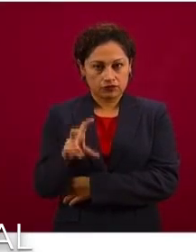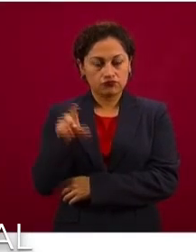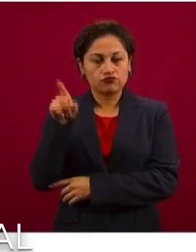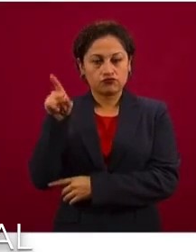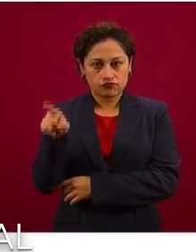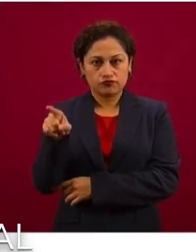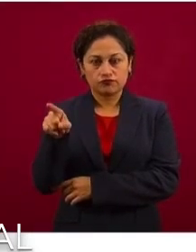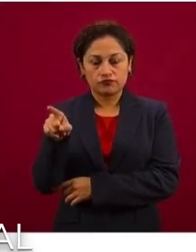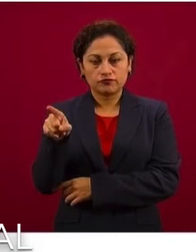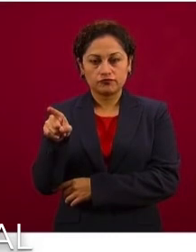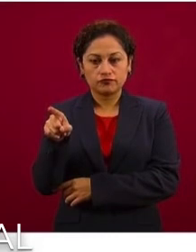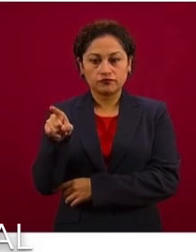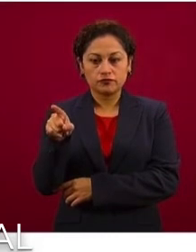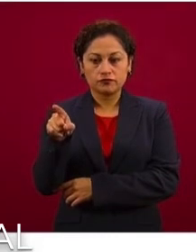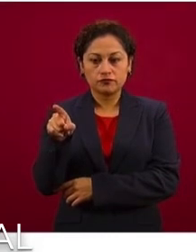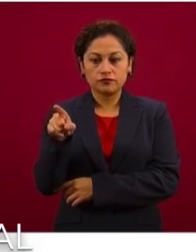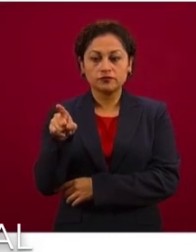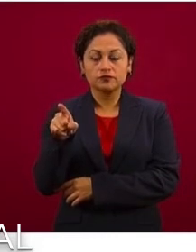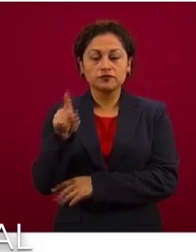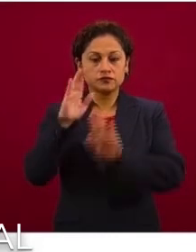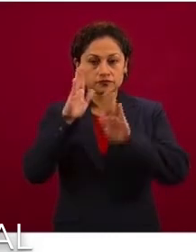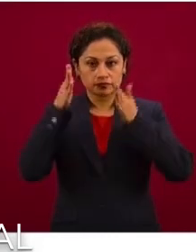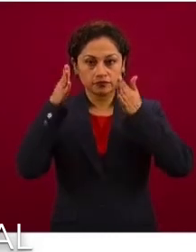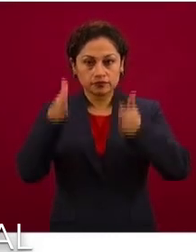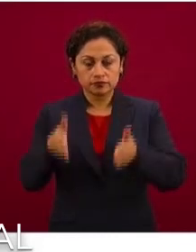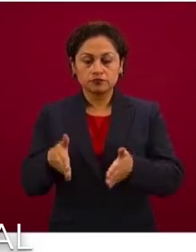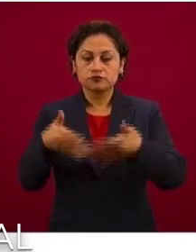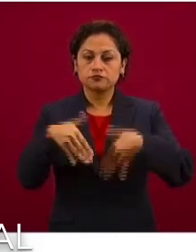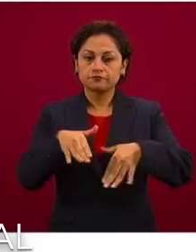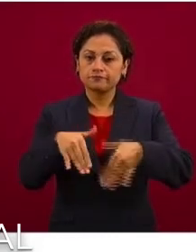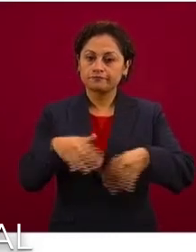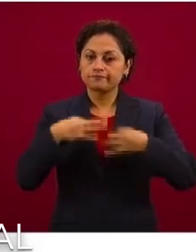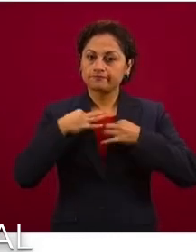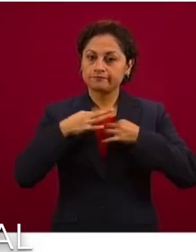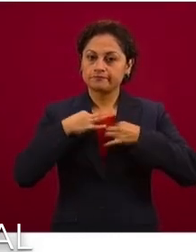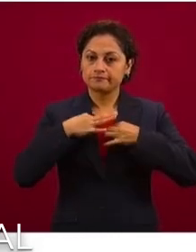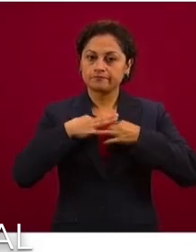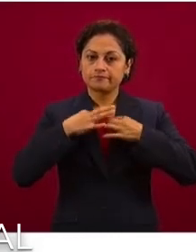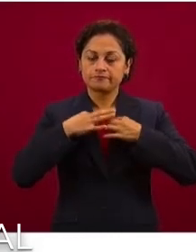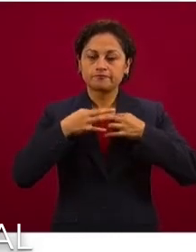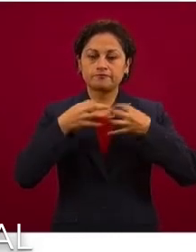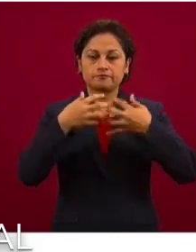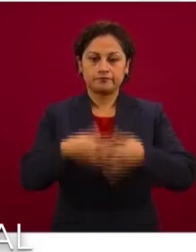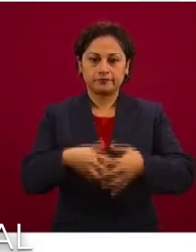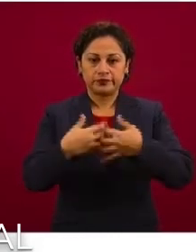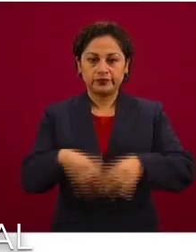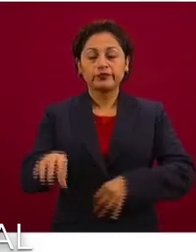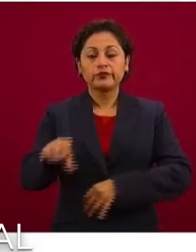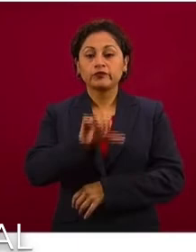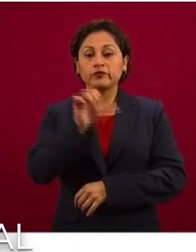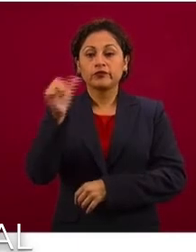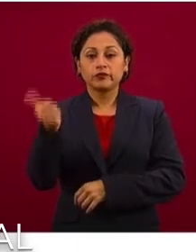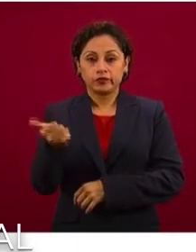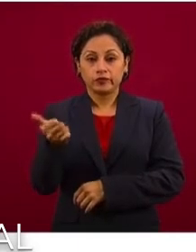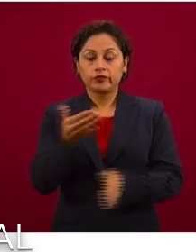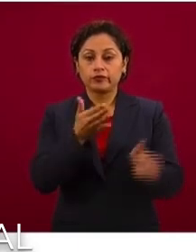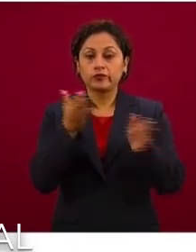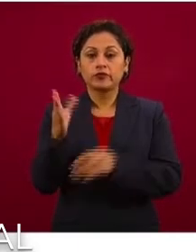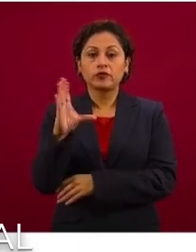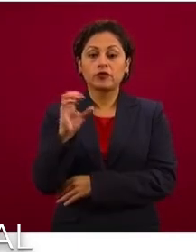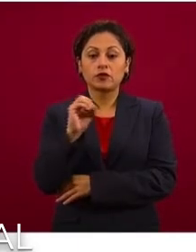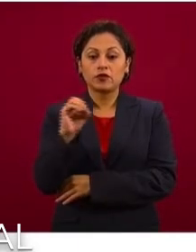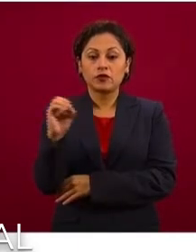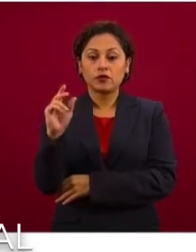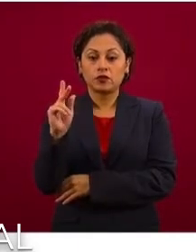encargan de la industria textil. Adelante. También tenemos el caso de Coppel, que